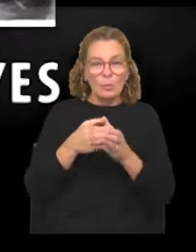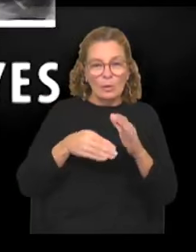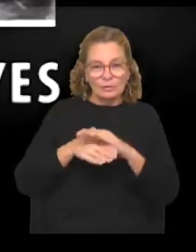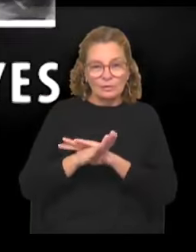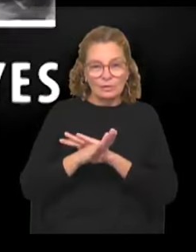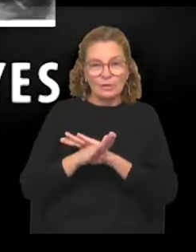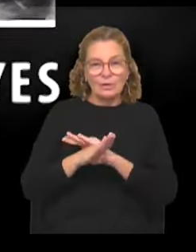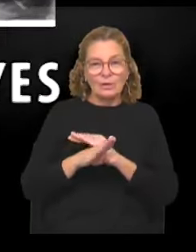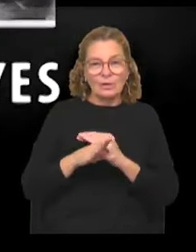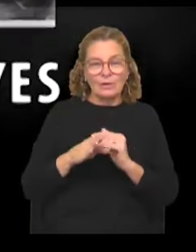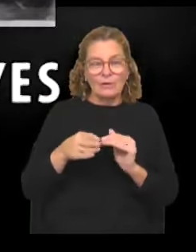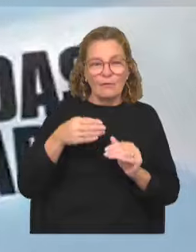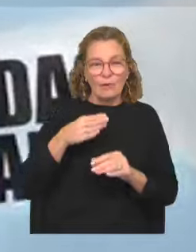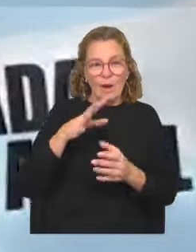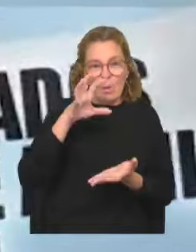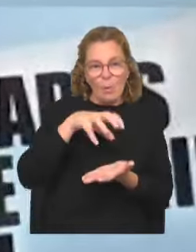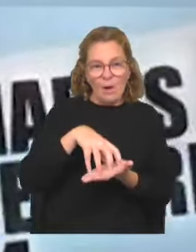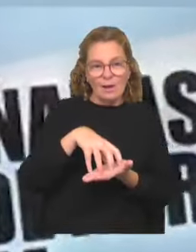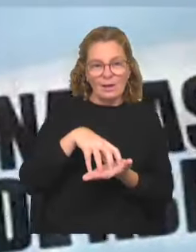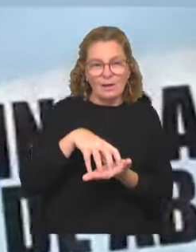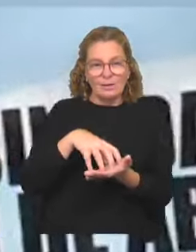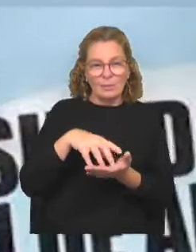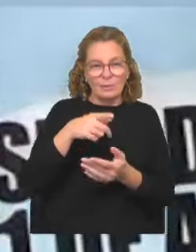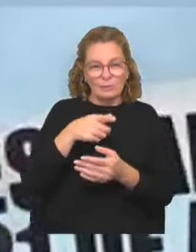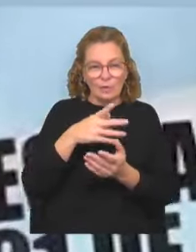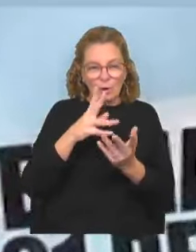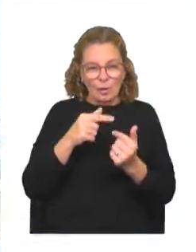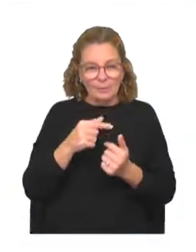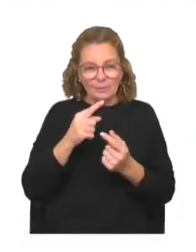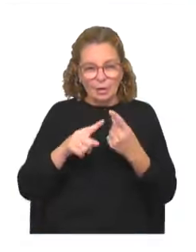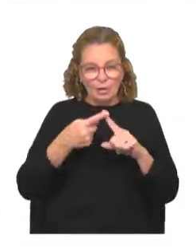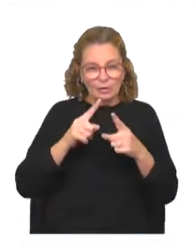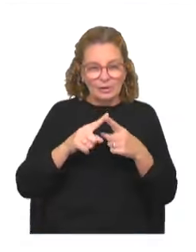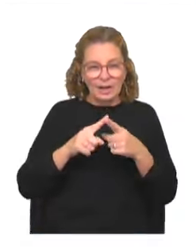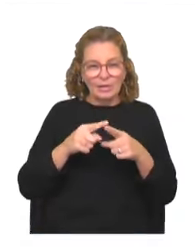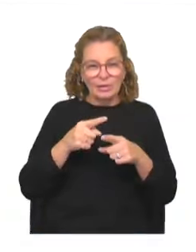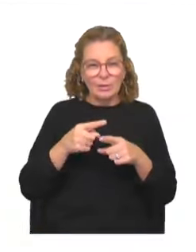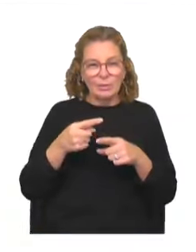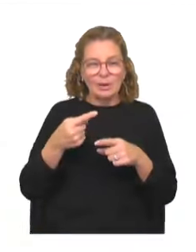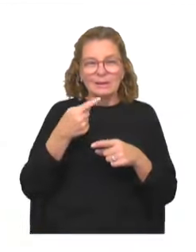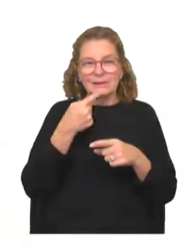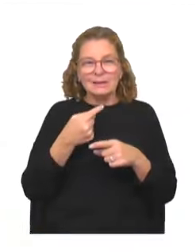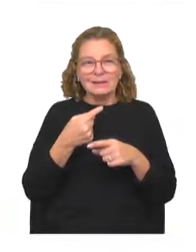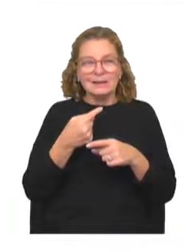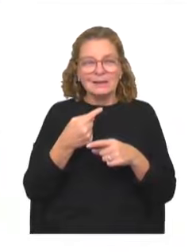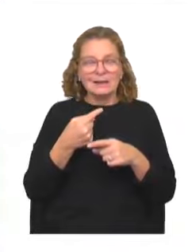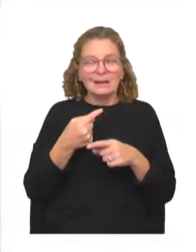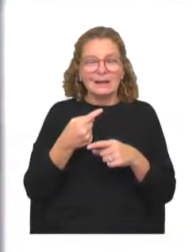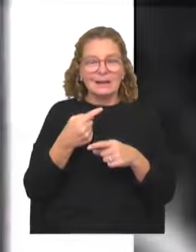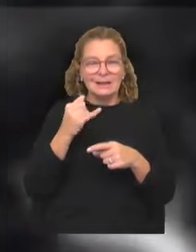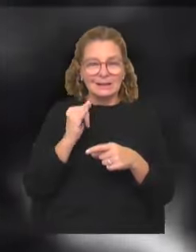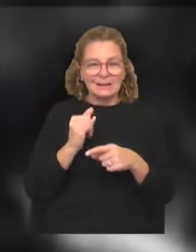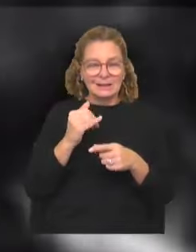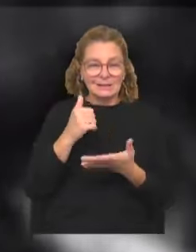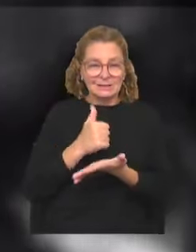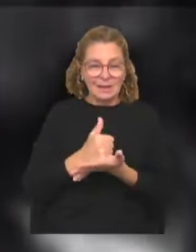Artillería 1 se apersonó en el lugar en un operativo del Organismo Coordinador de Operaciones Antisubversivas. Quien sí estaba en la